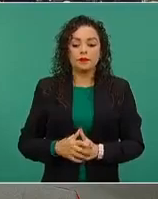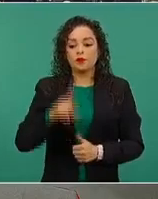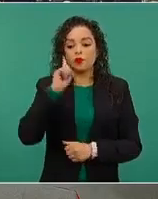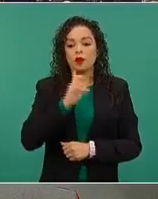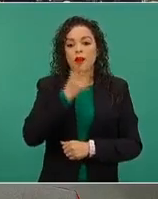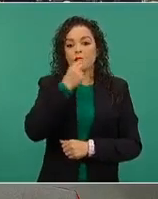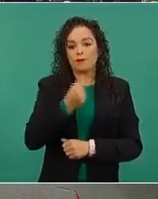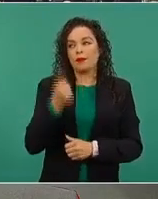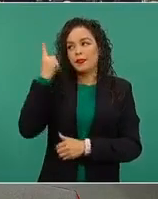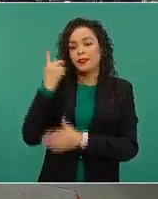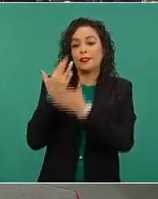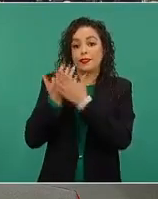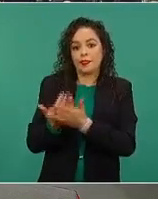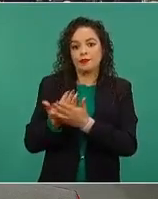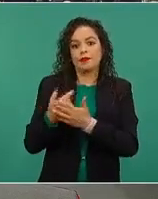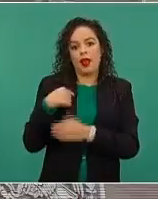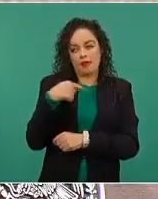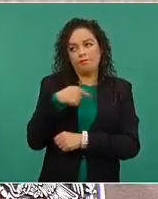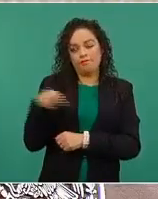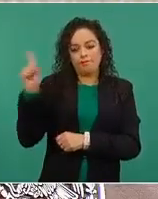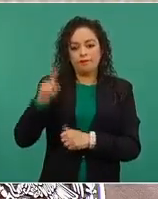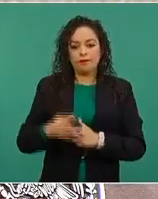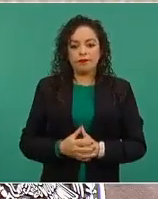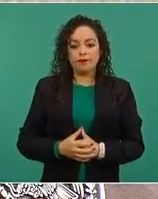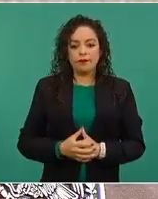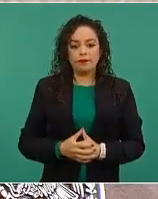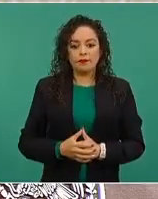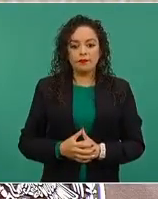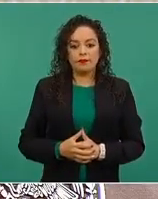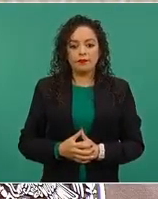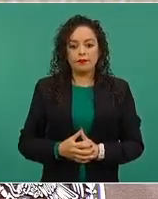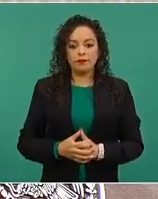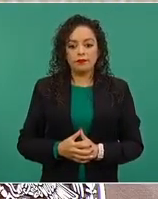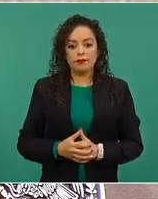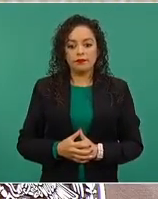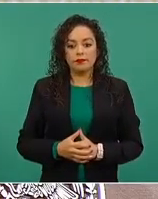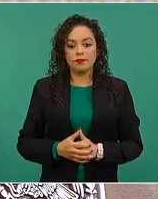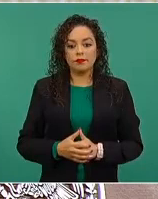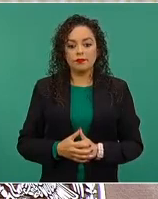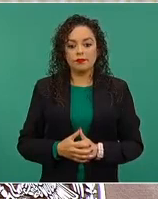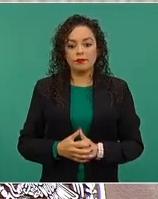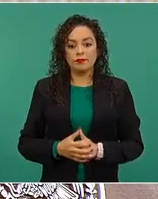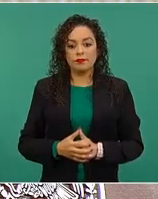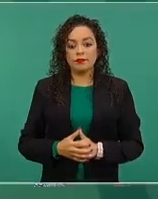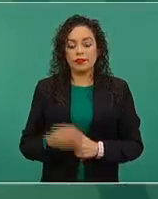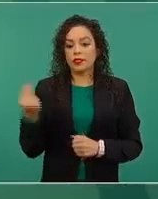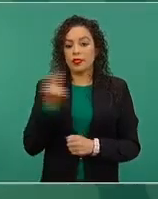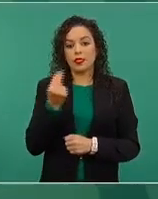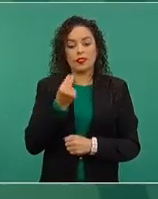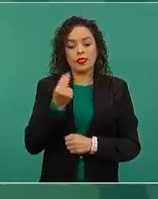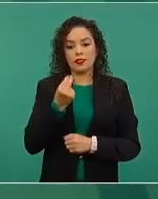Y ya tenemos que terminar,